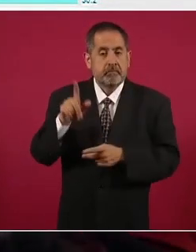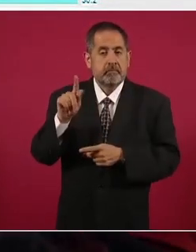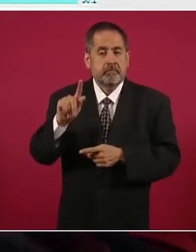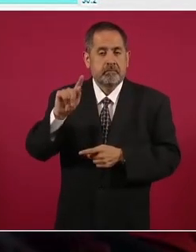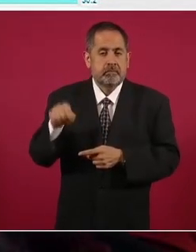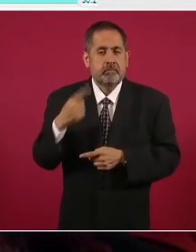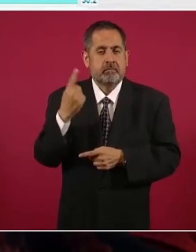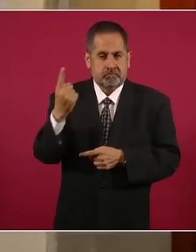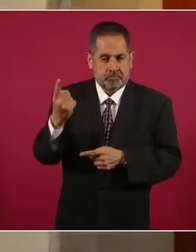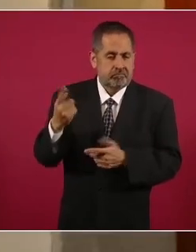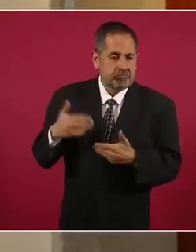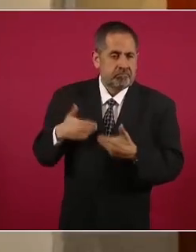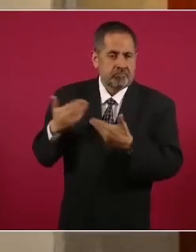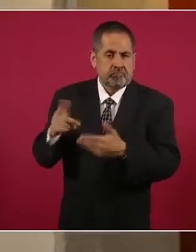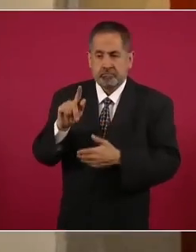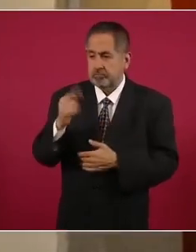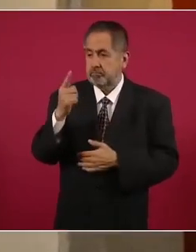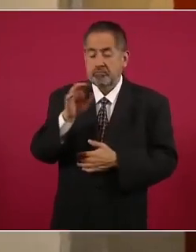71%,